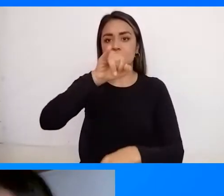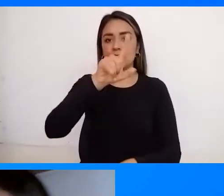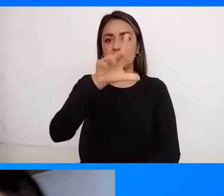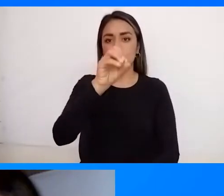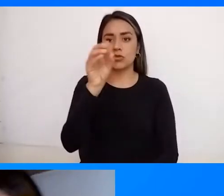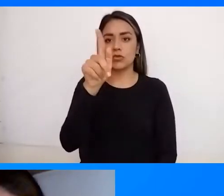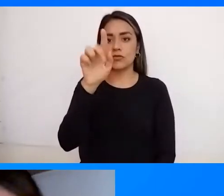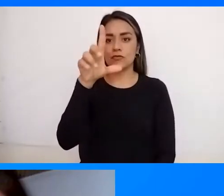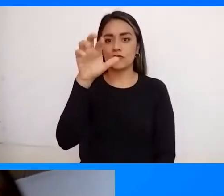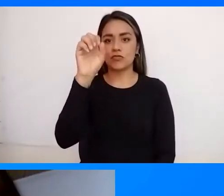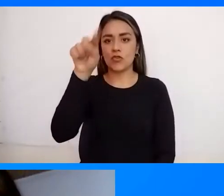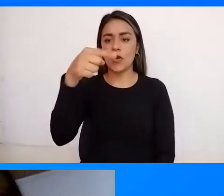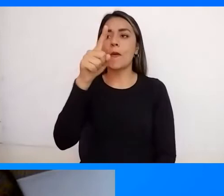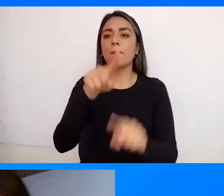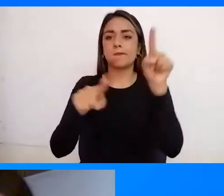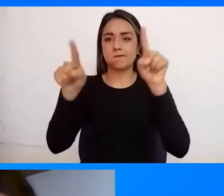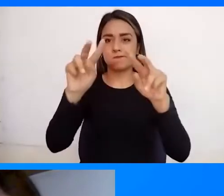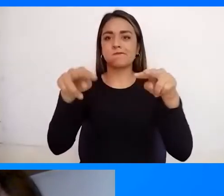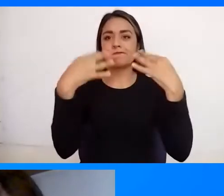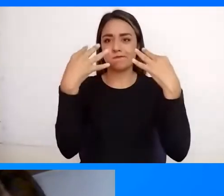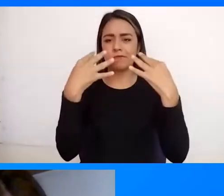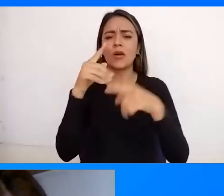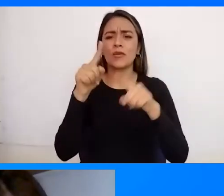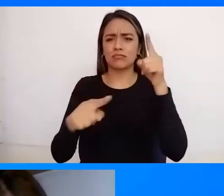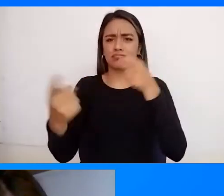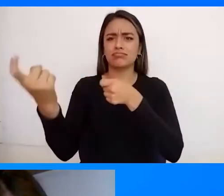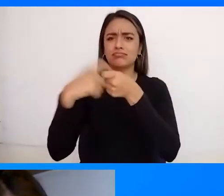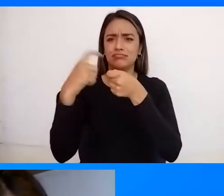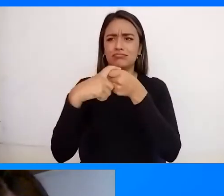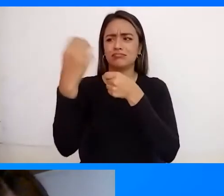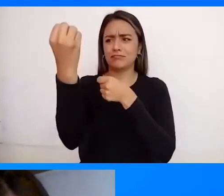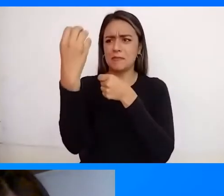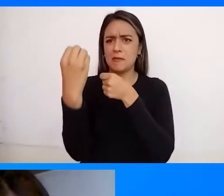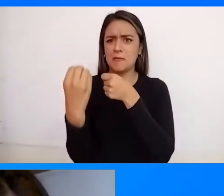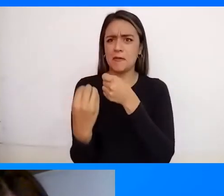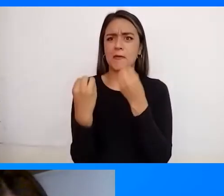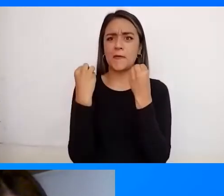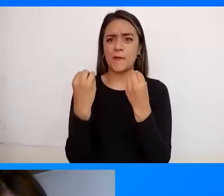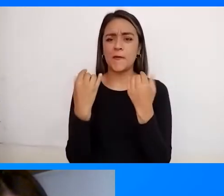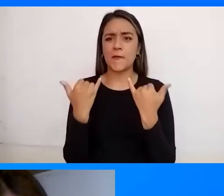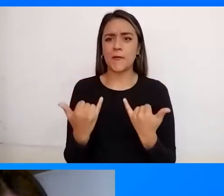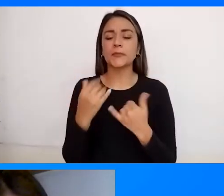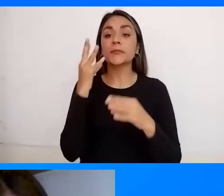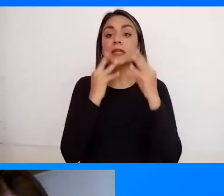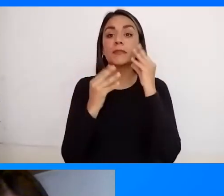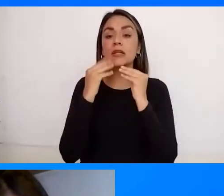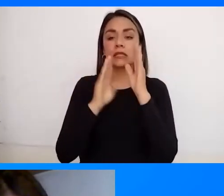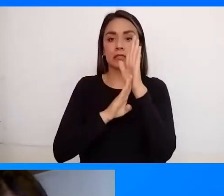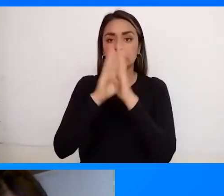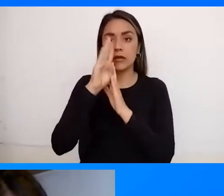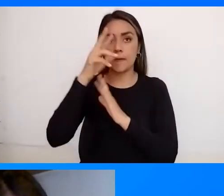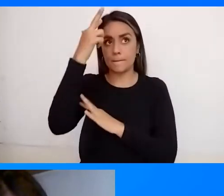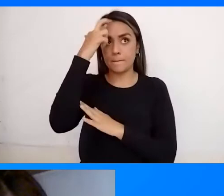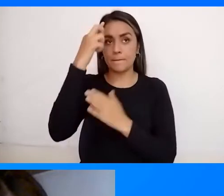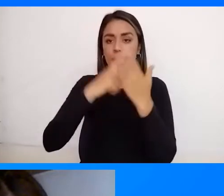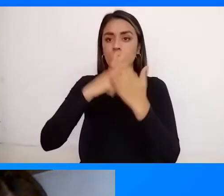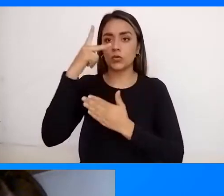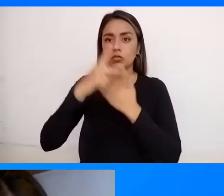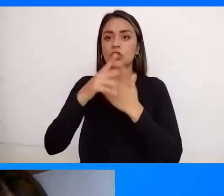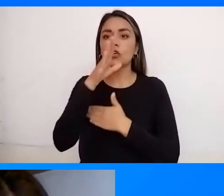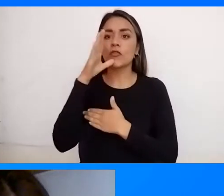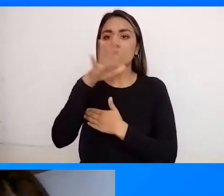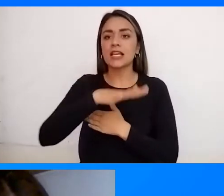Donde nos ven hoy Y tenemos muchos seguidores el día de hoy Tiene experiencia en desarrollo de proyectos de turismo rural